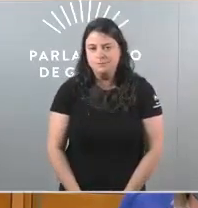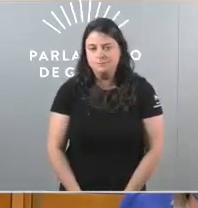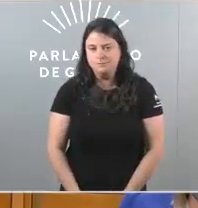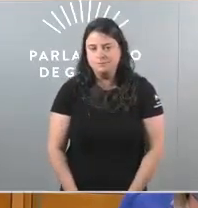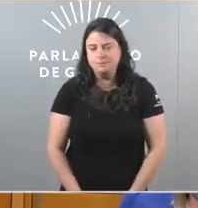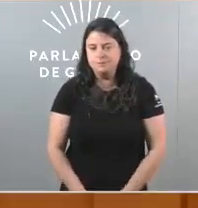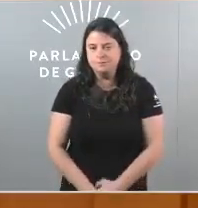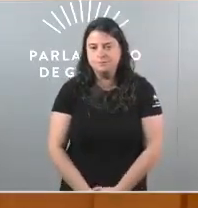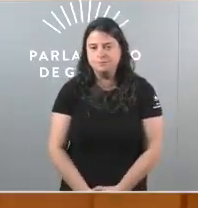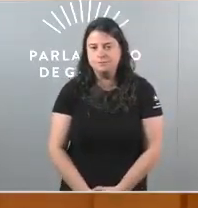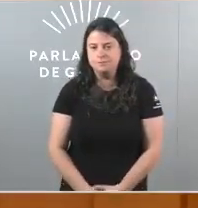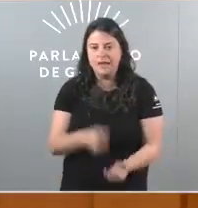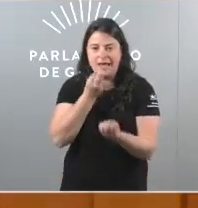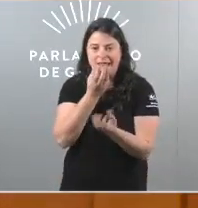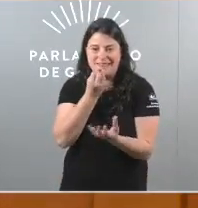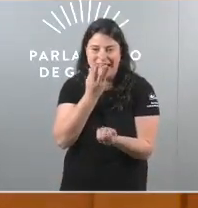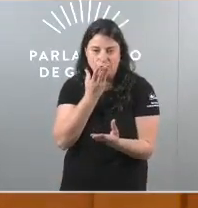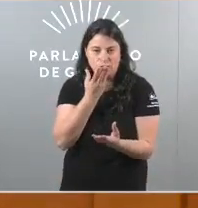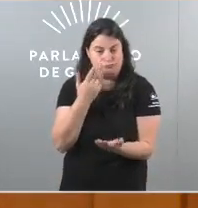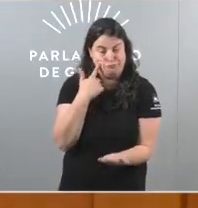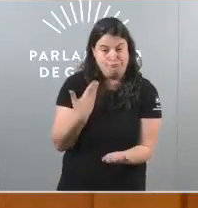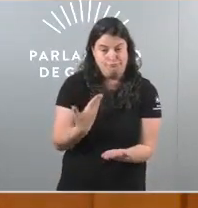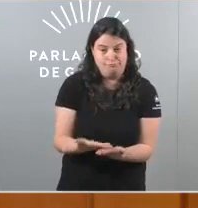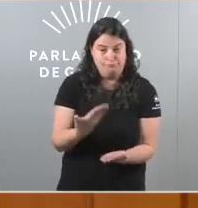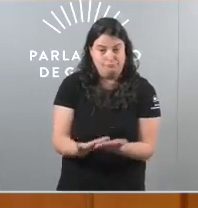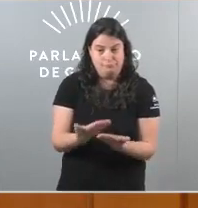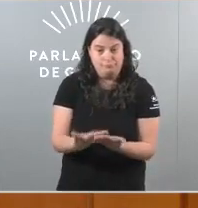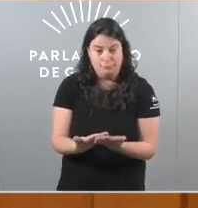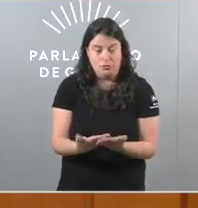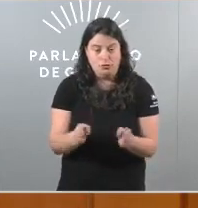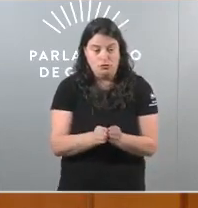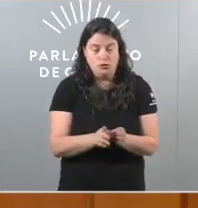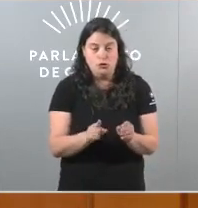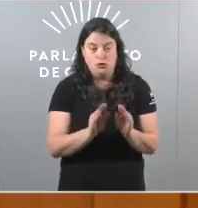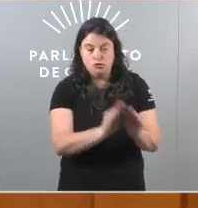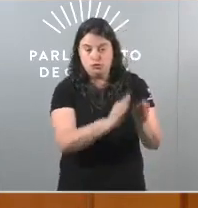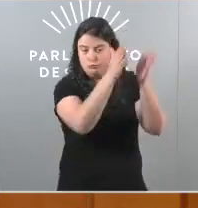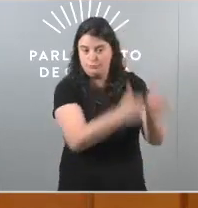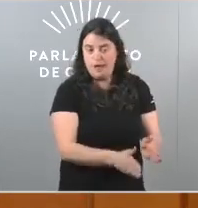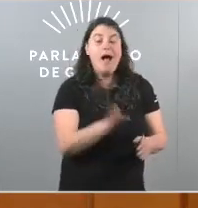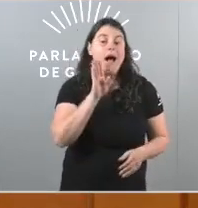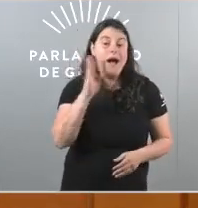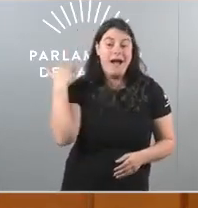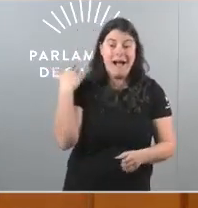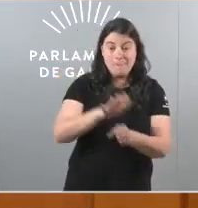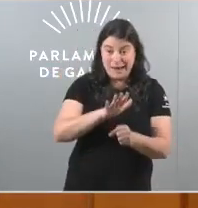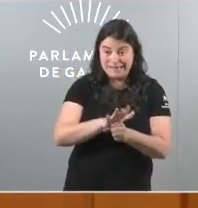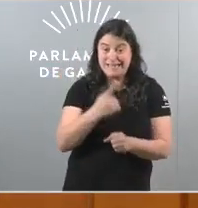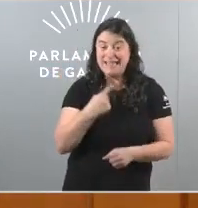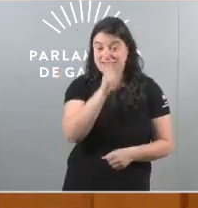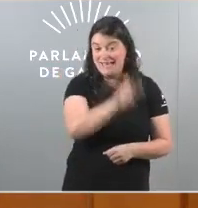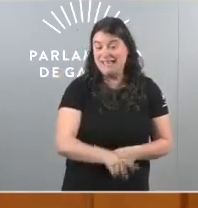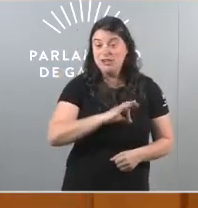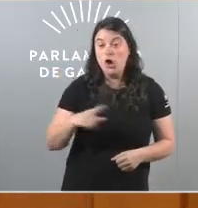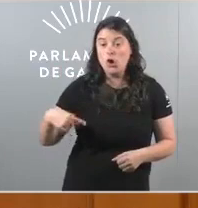E os datos son o mellor retrato da súa desfeita. O martes decíanos o señor Rueda que deixaban